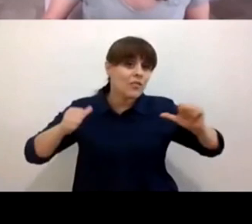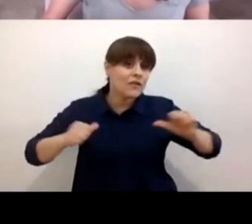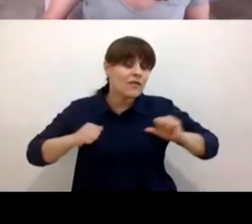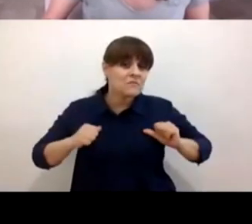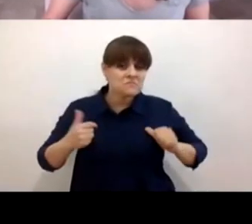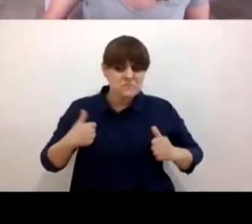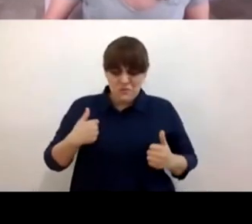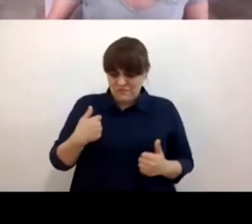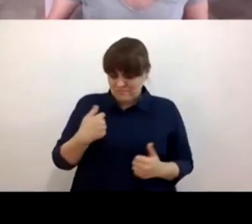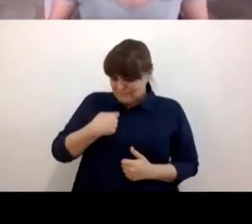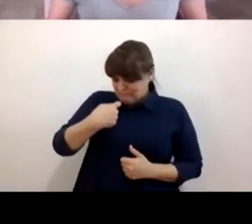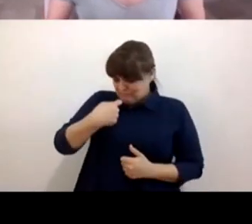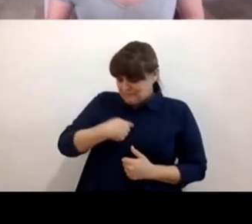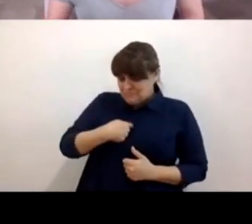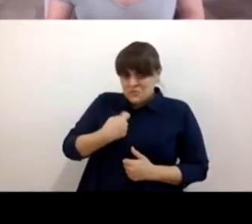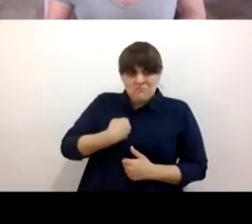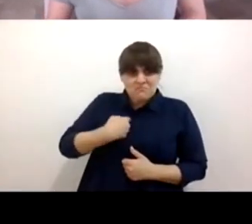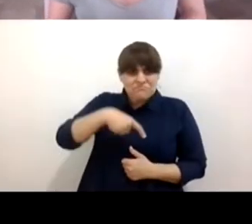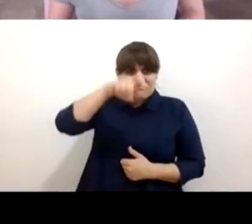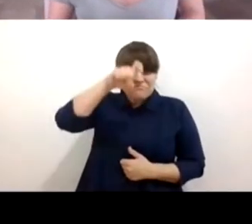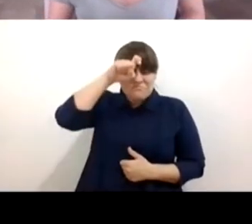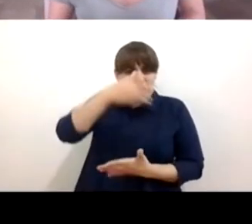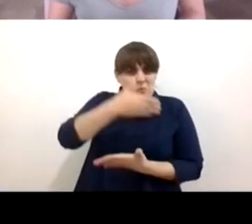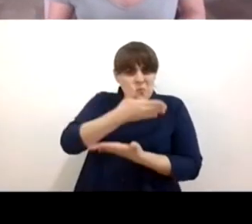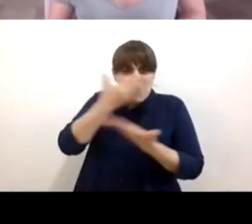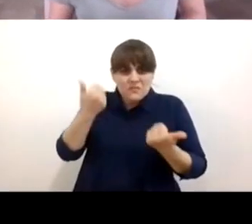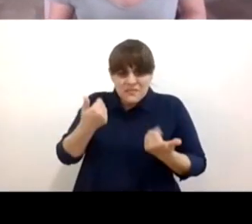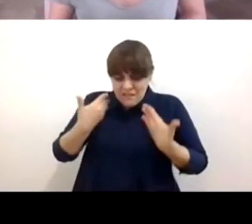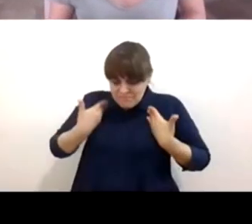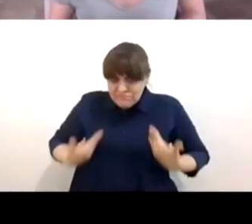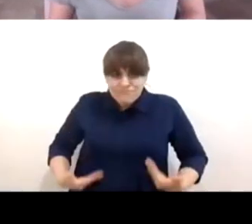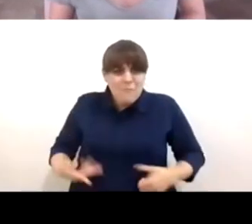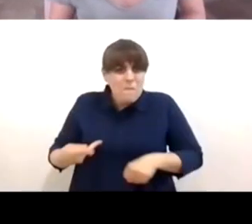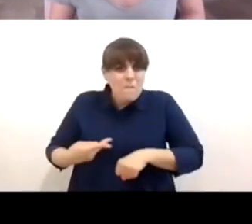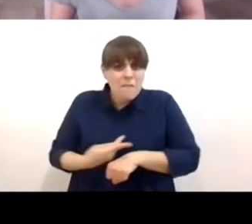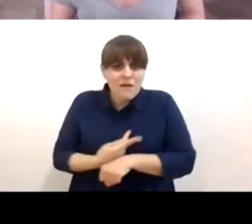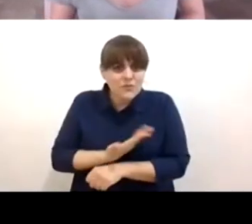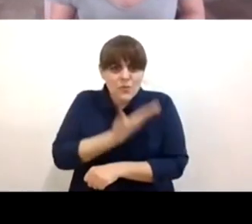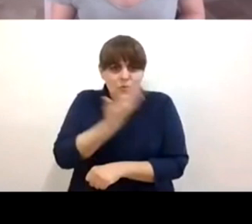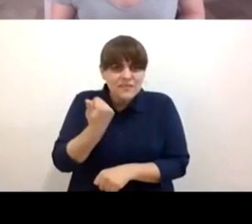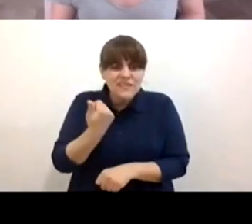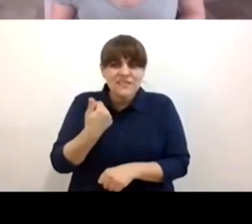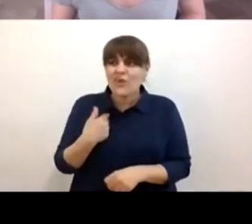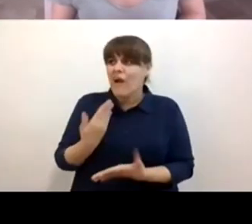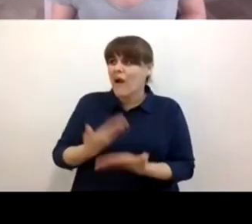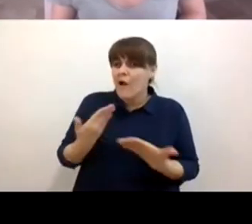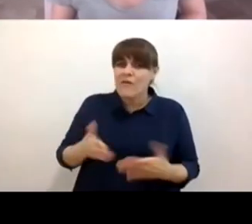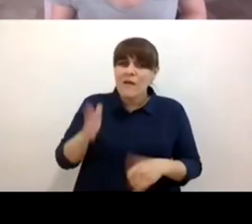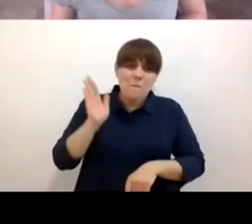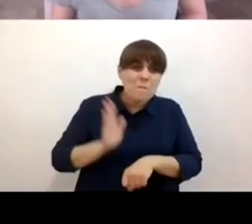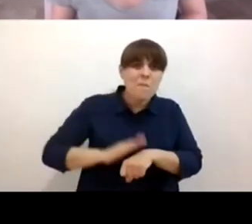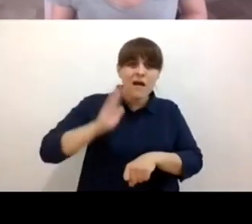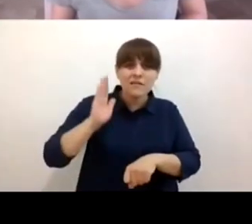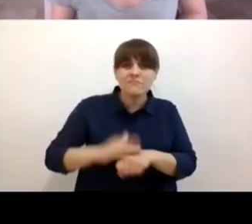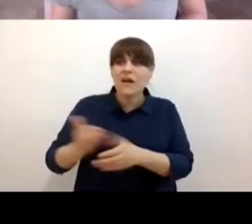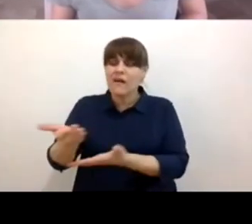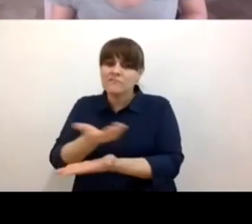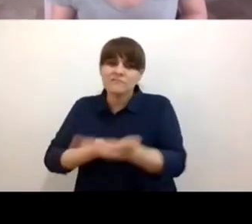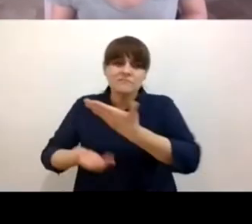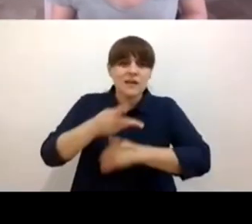soy y qué me está pasando y tengo que tener una excesiva convivencia con mis papás que a lo mejor no lo soporto